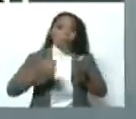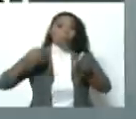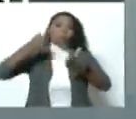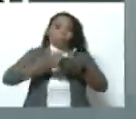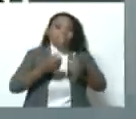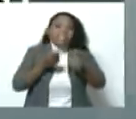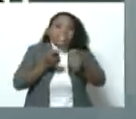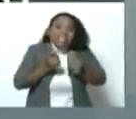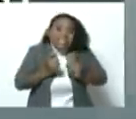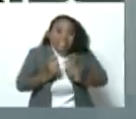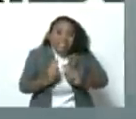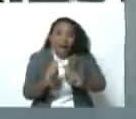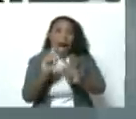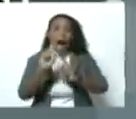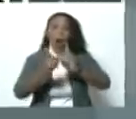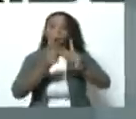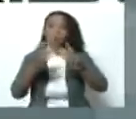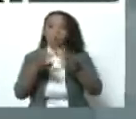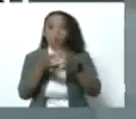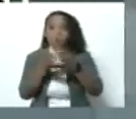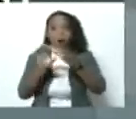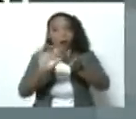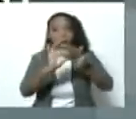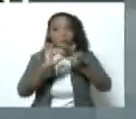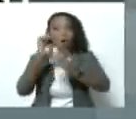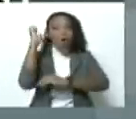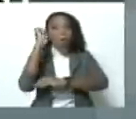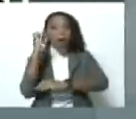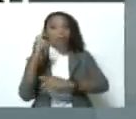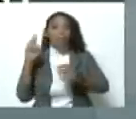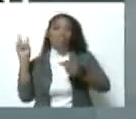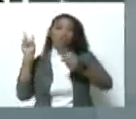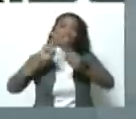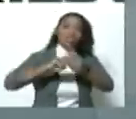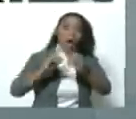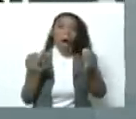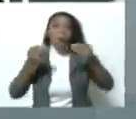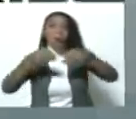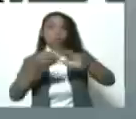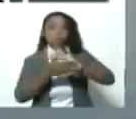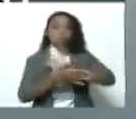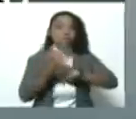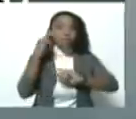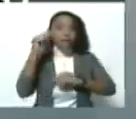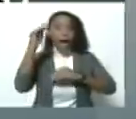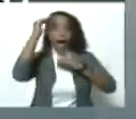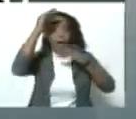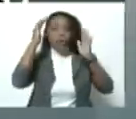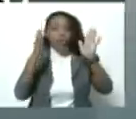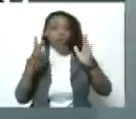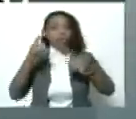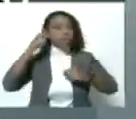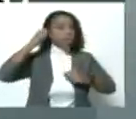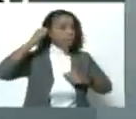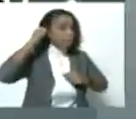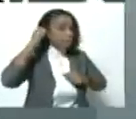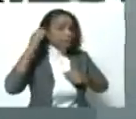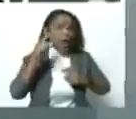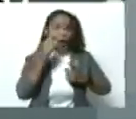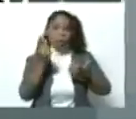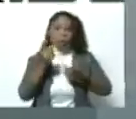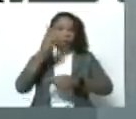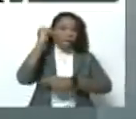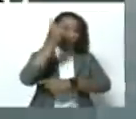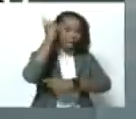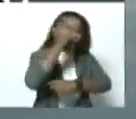de algunos sectores de la Unión Europea de violar el acuerdo y la llamada de atención, la jalada de orejas que le tuvo que hacer el